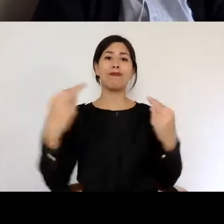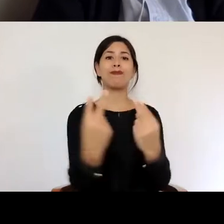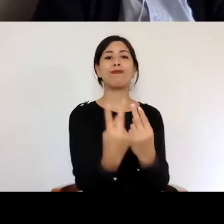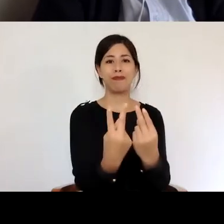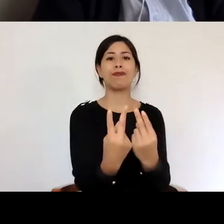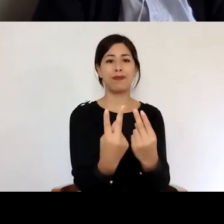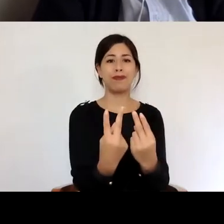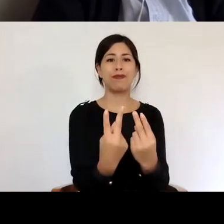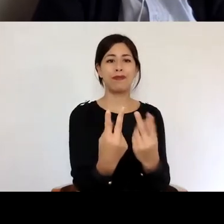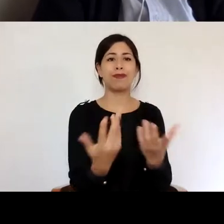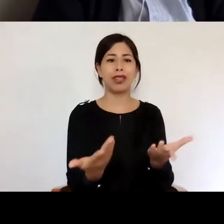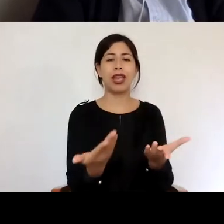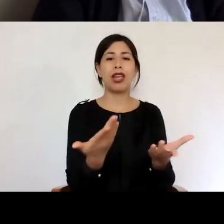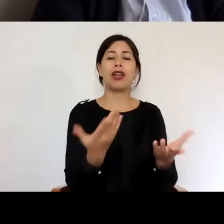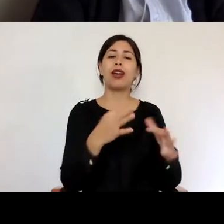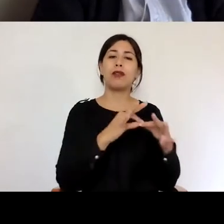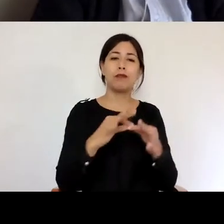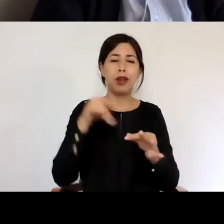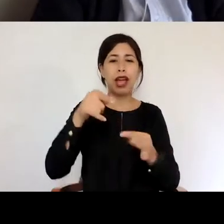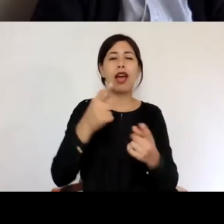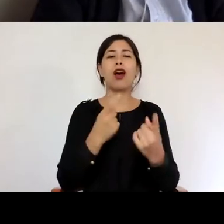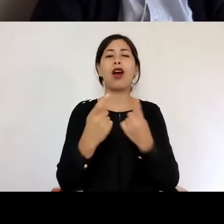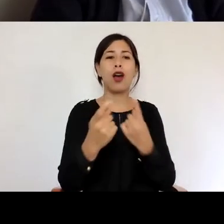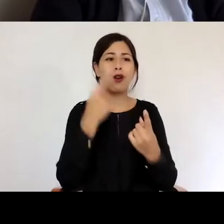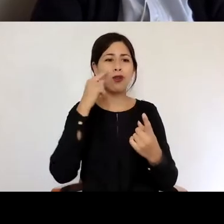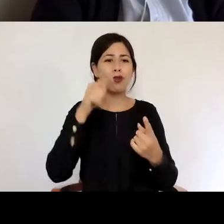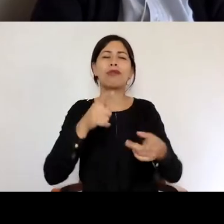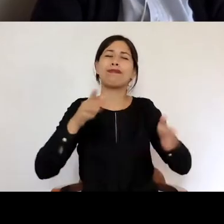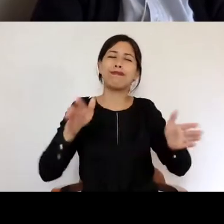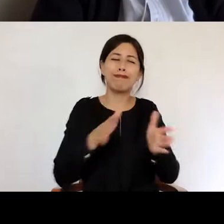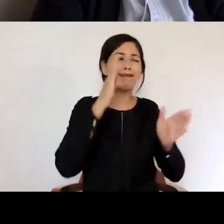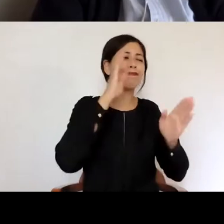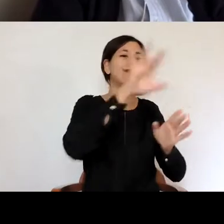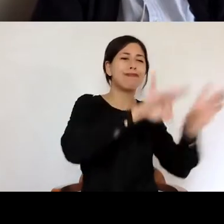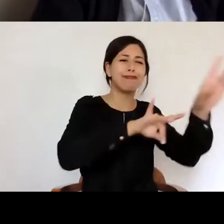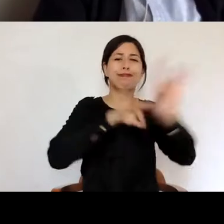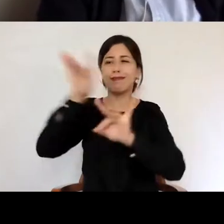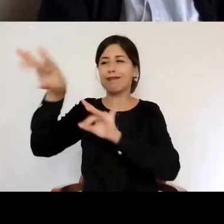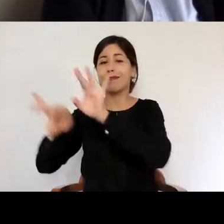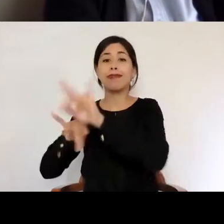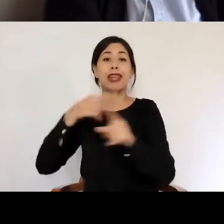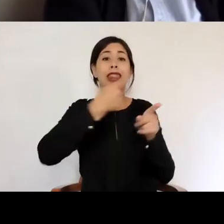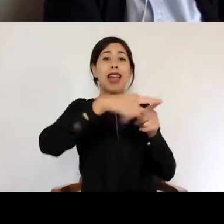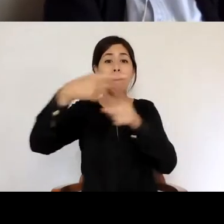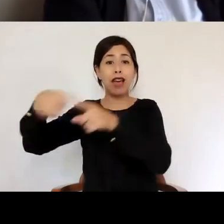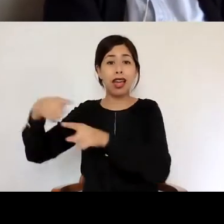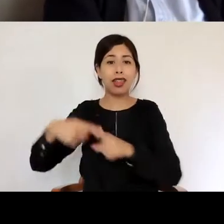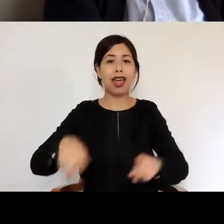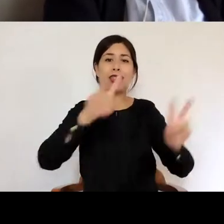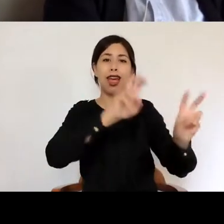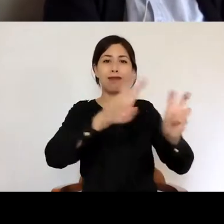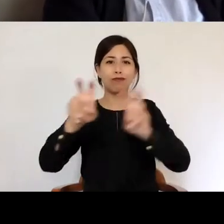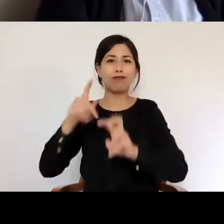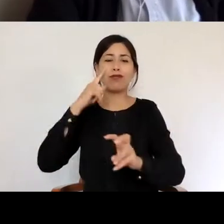el concurso ha sido pionero en promover la interdisciplina y es justamente uno de sus principios fundamentales, que